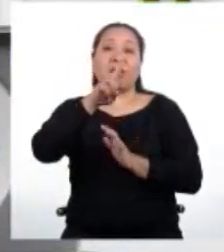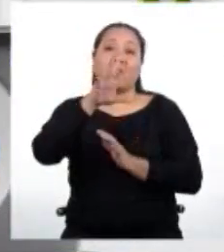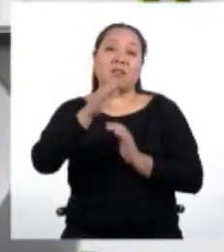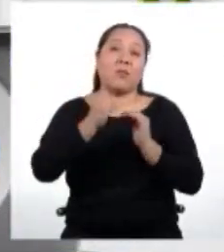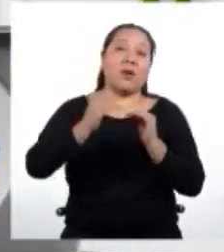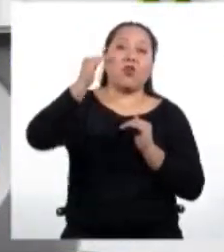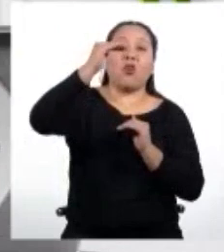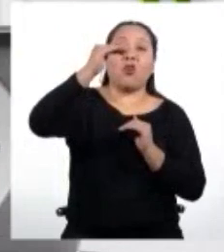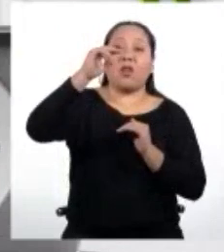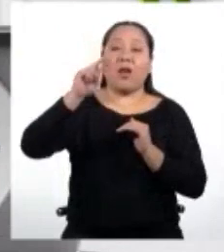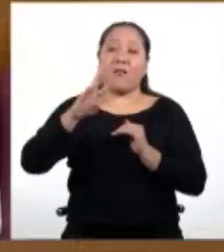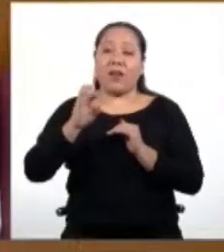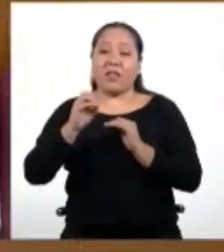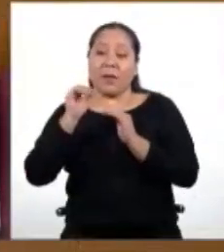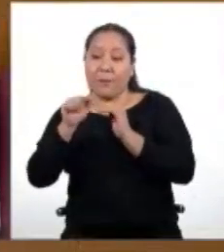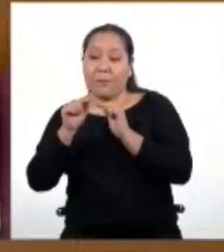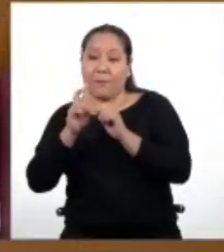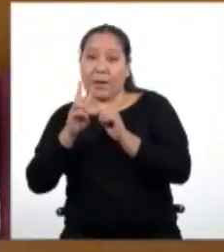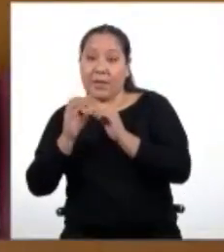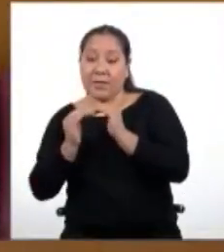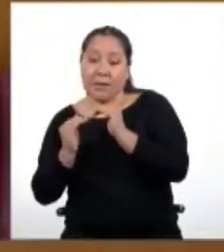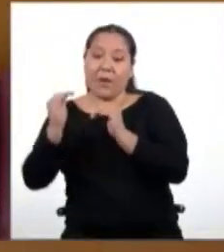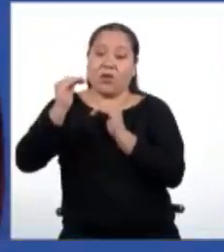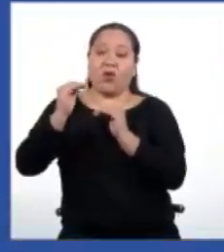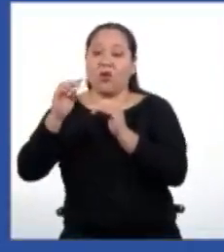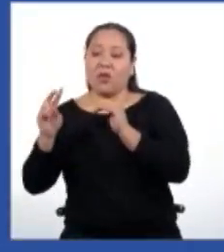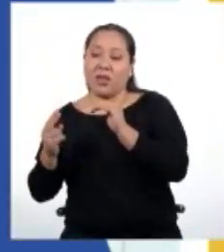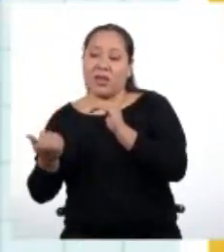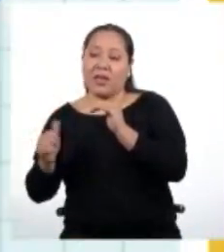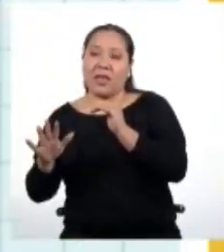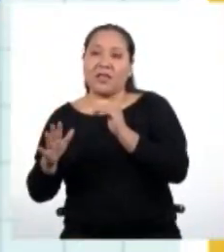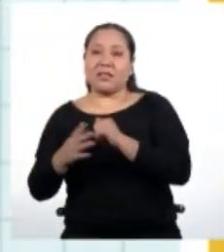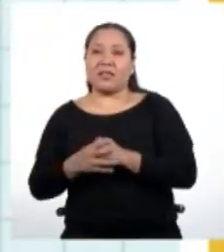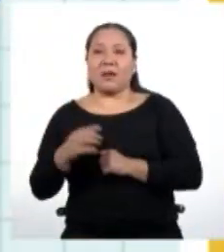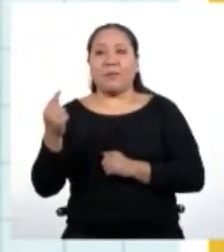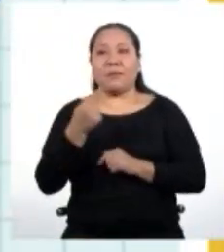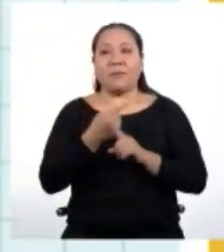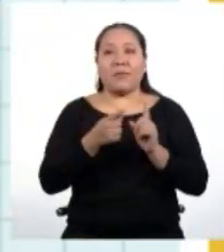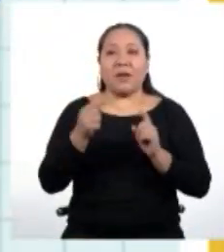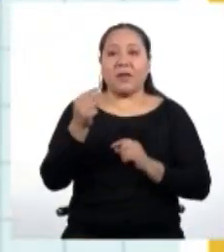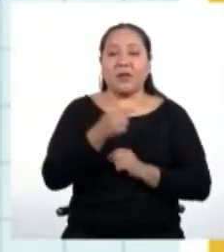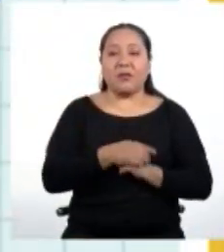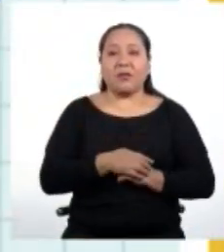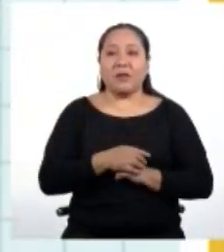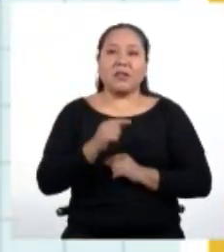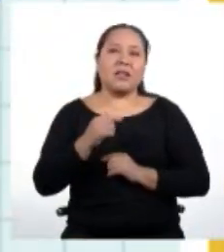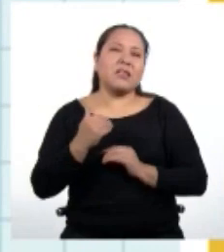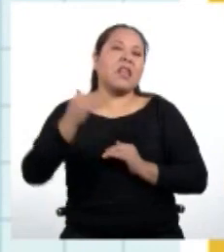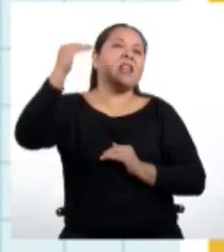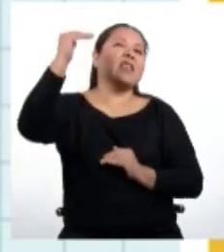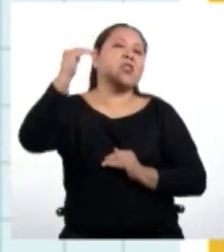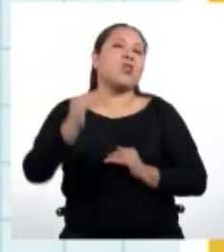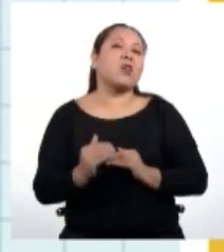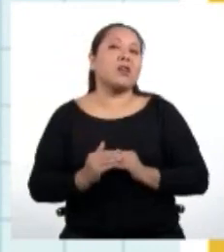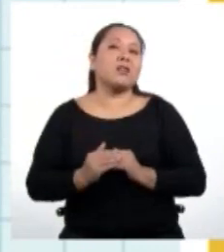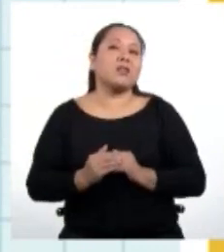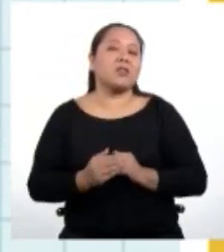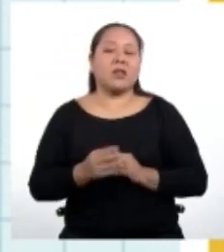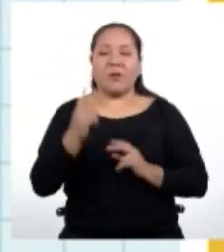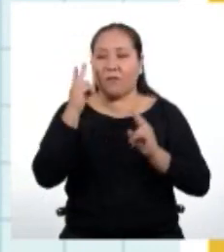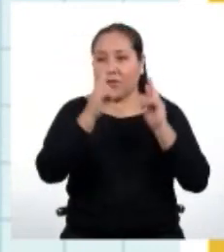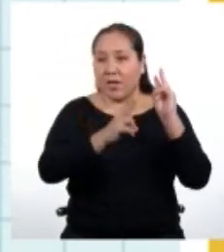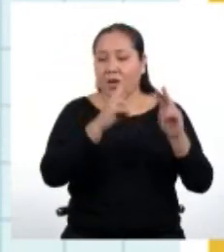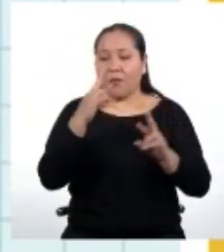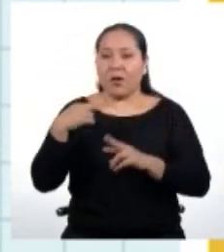20 y 20 es mayor a 15. En cambio, aquí, ¿quedrá creciente o decreciente? Veamos la